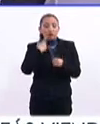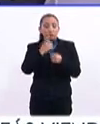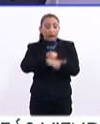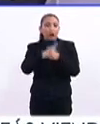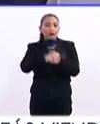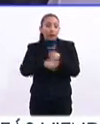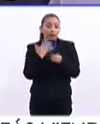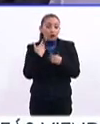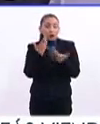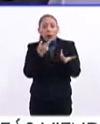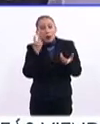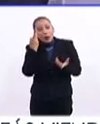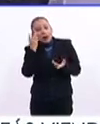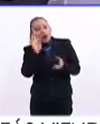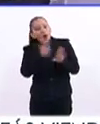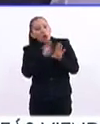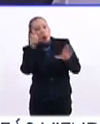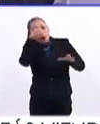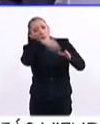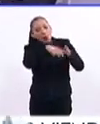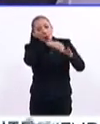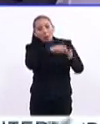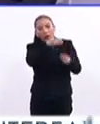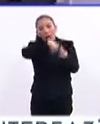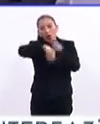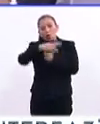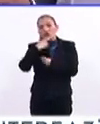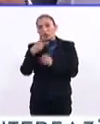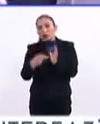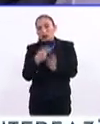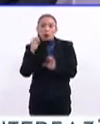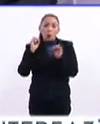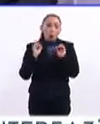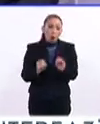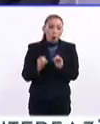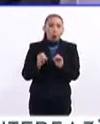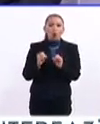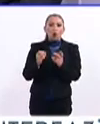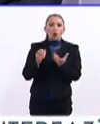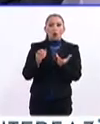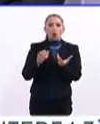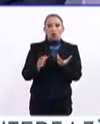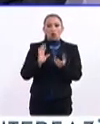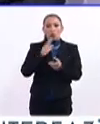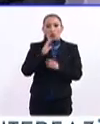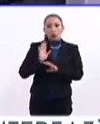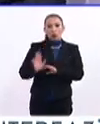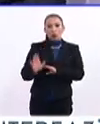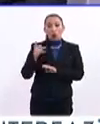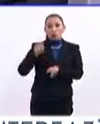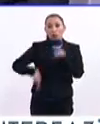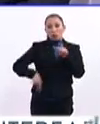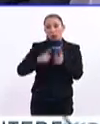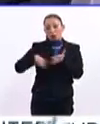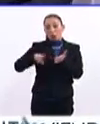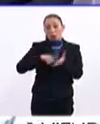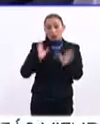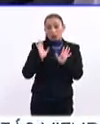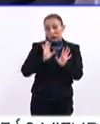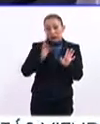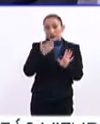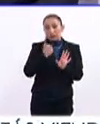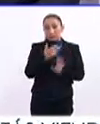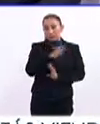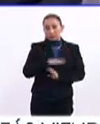no se desarrolla un adecuado proceso de reciclaje y de, por supuesto, pues conservación o eliminación cuando ya